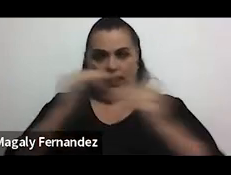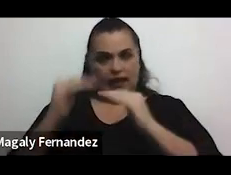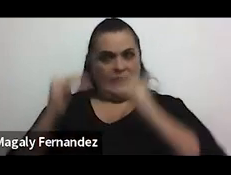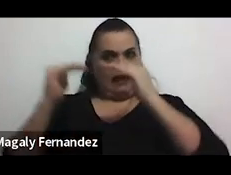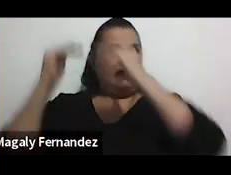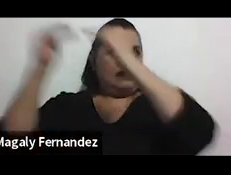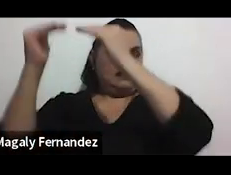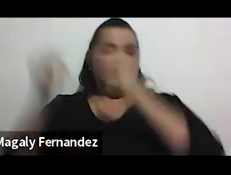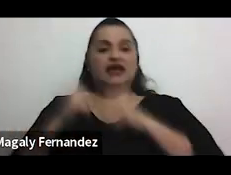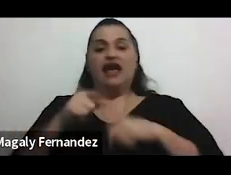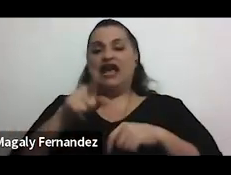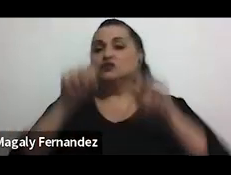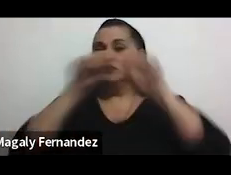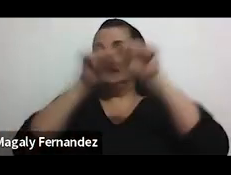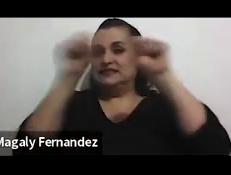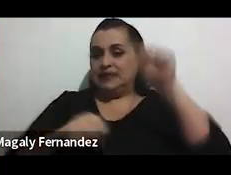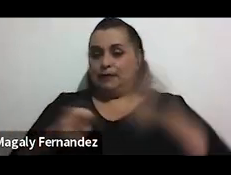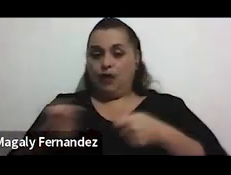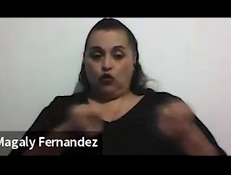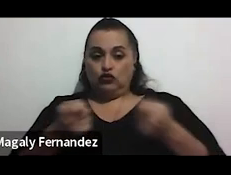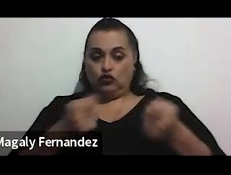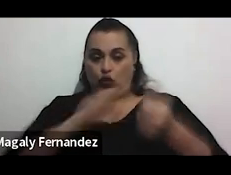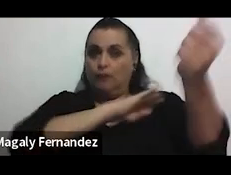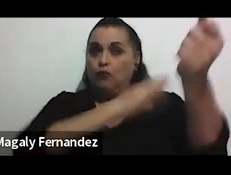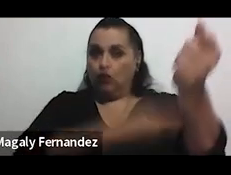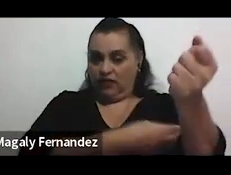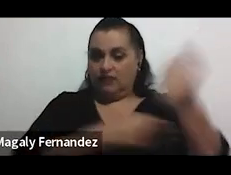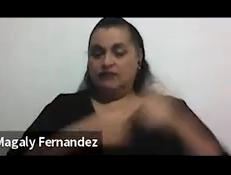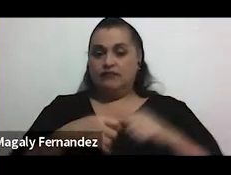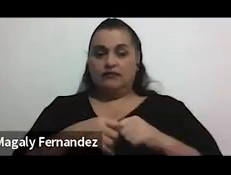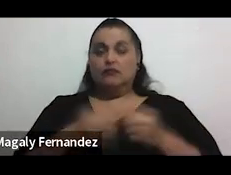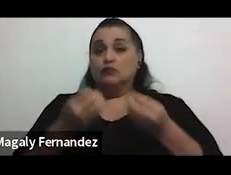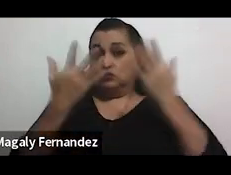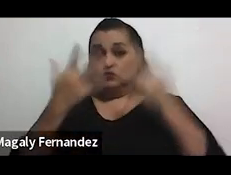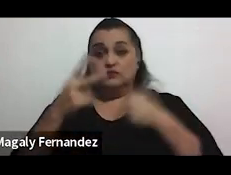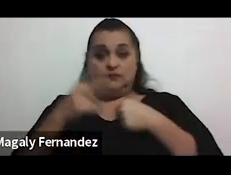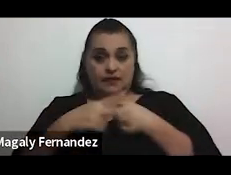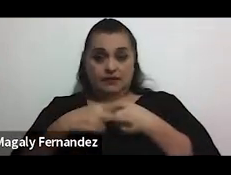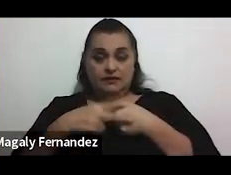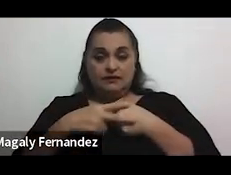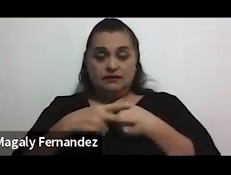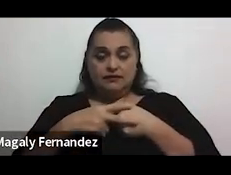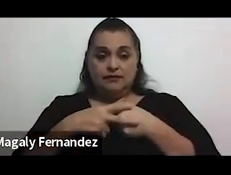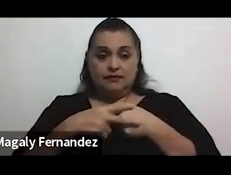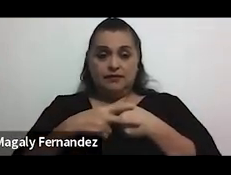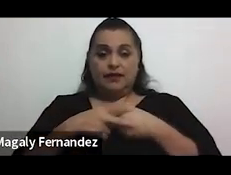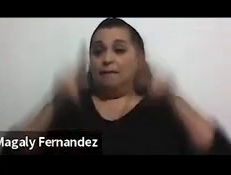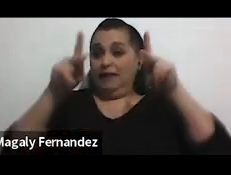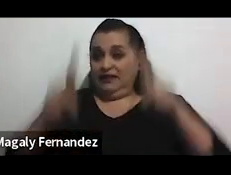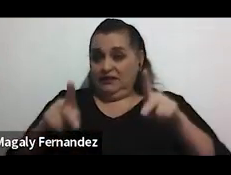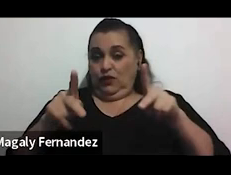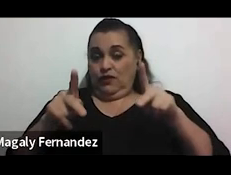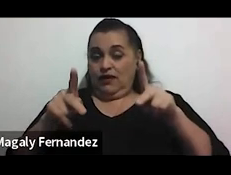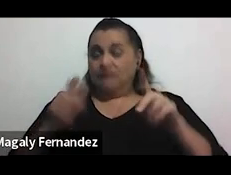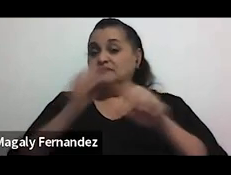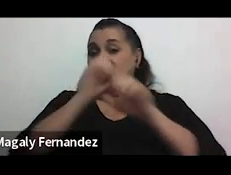también establece un sistema de control de poder, en que en muchas ocasiones quienes llevan a cabo las